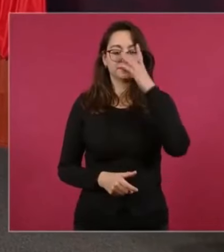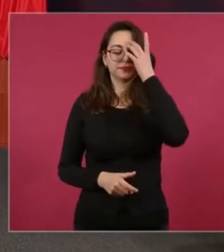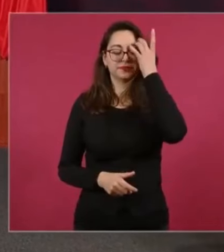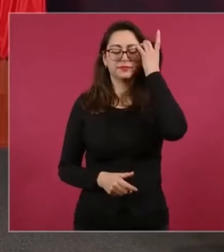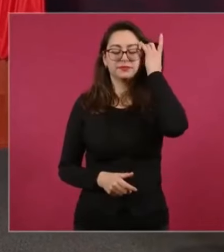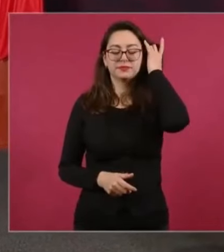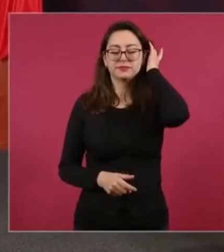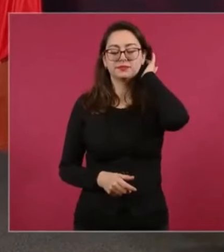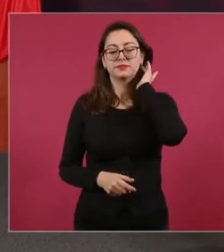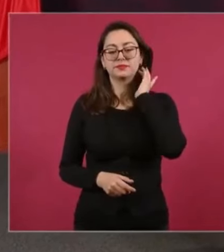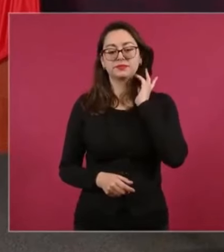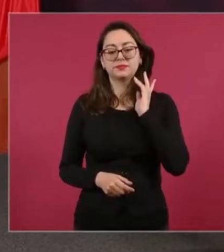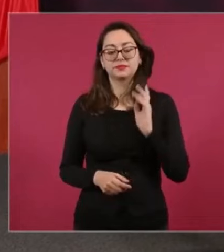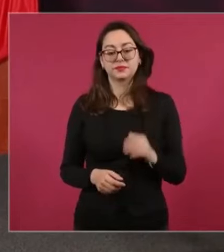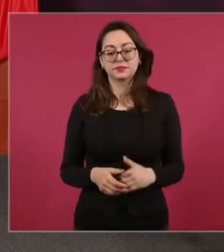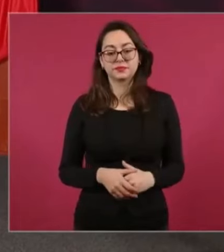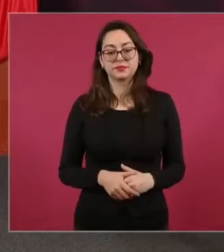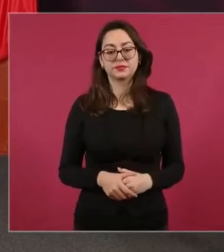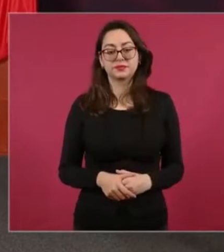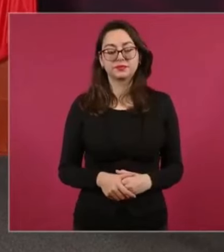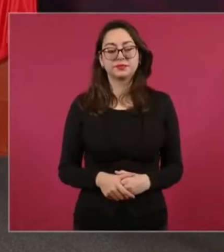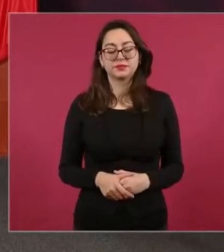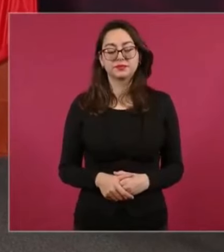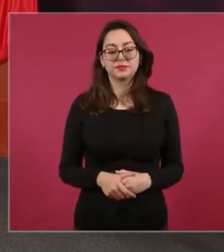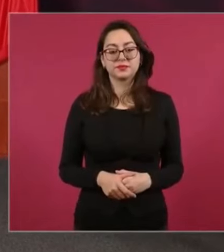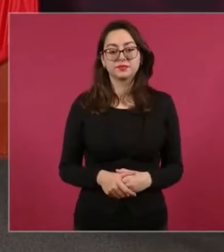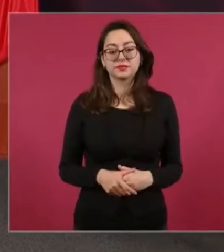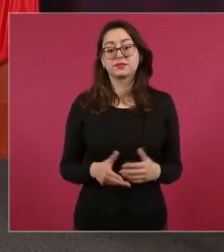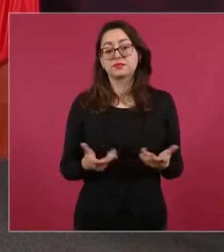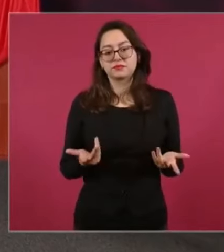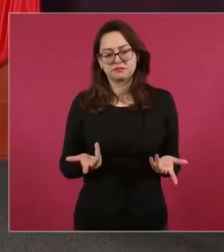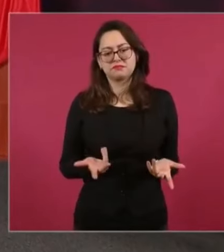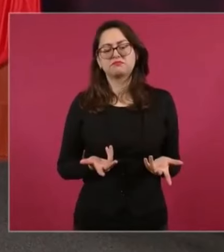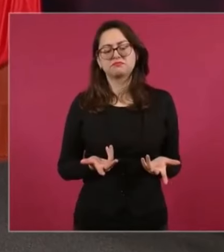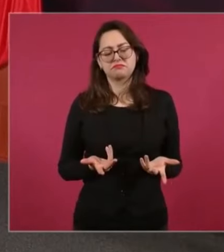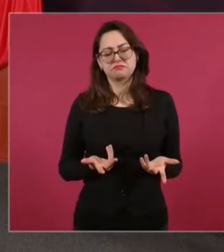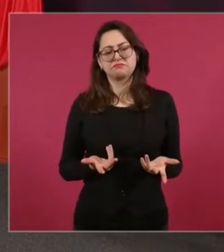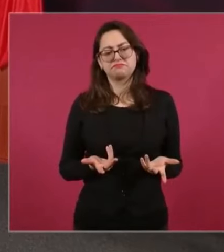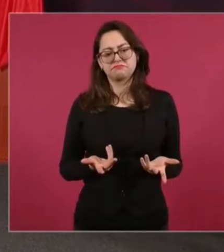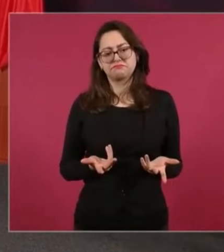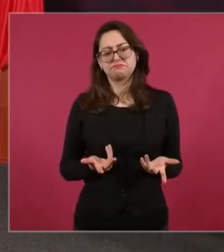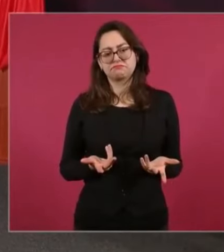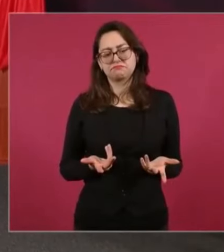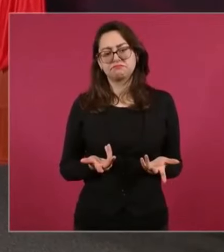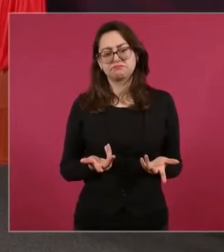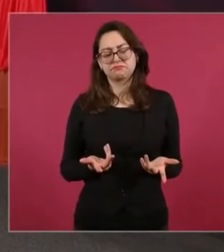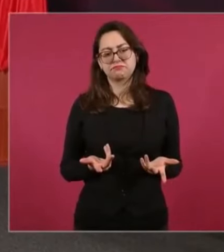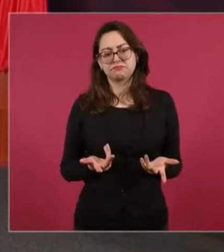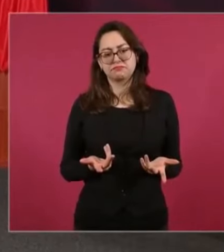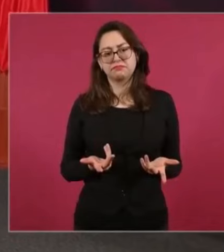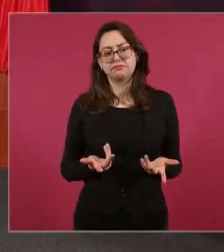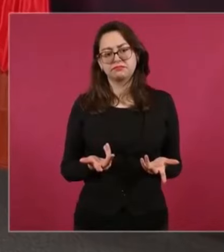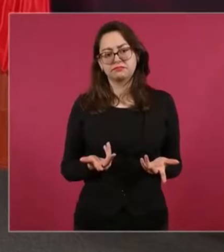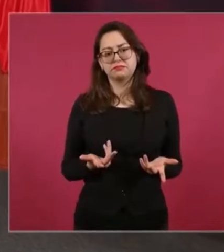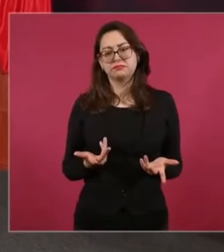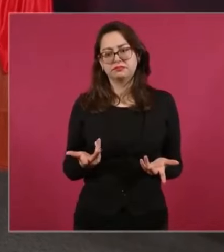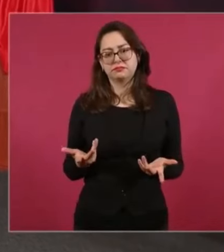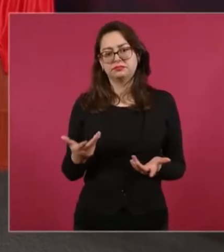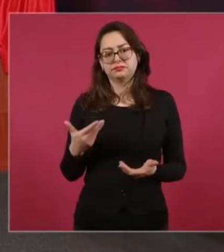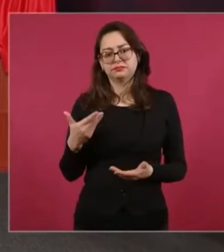se han tenido grandes